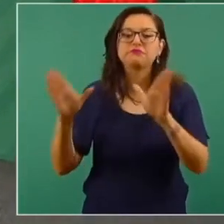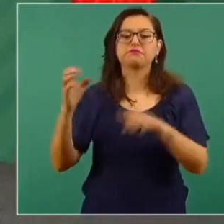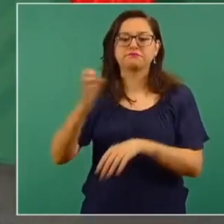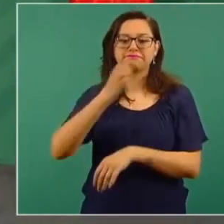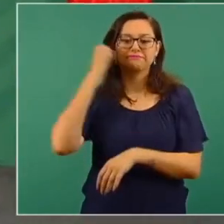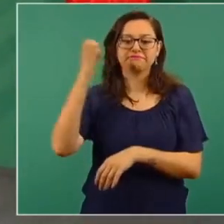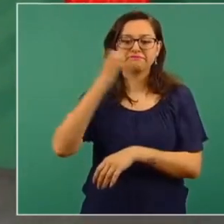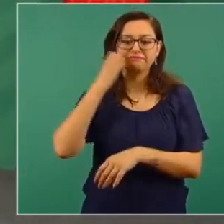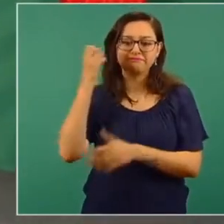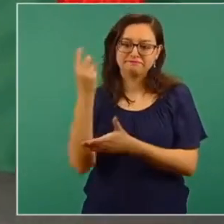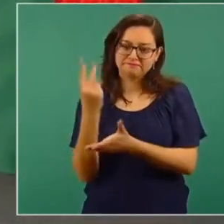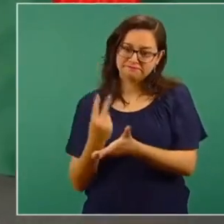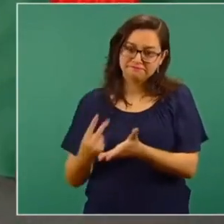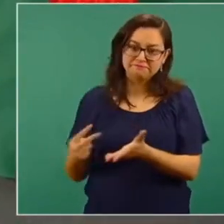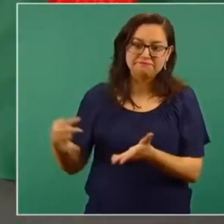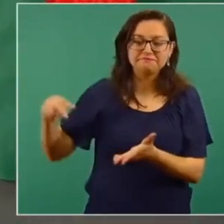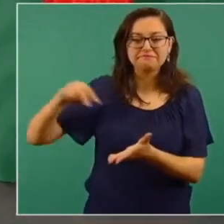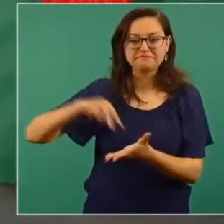clases presenciales